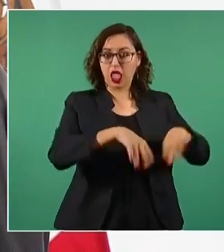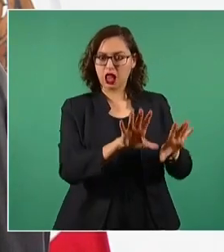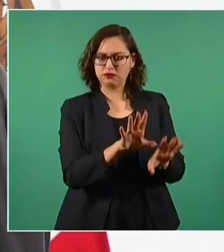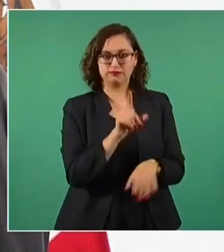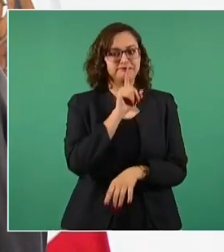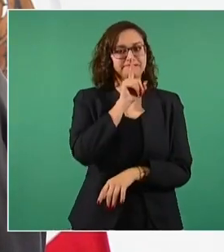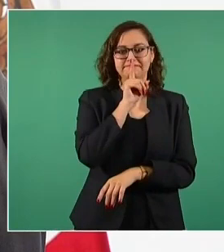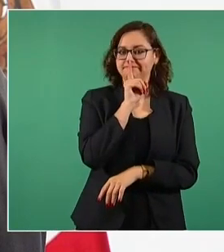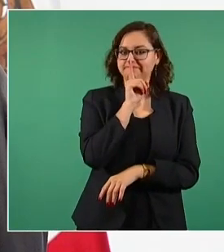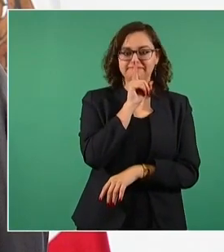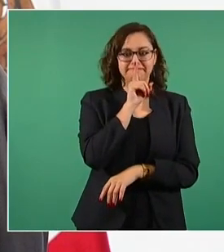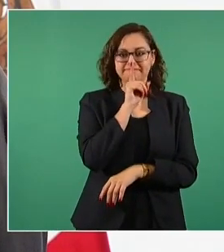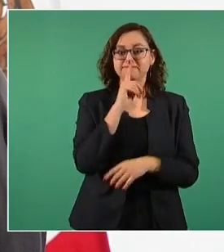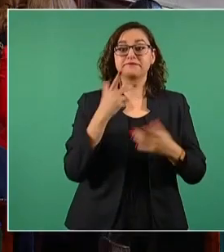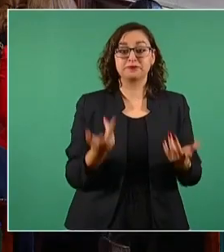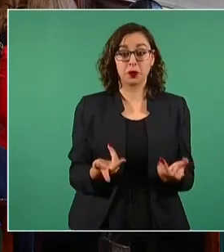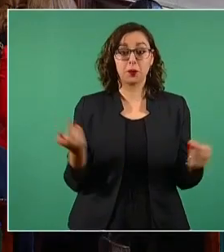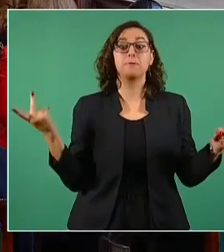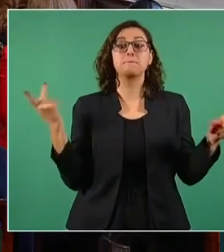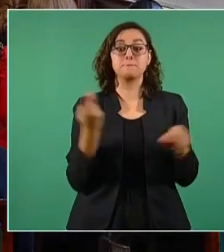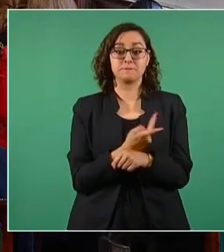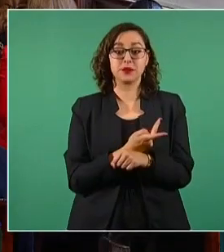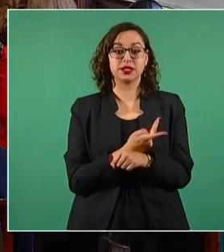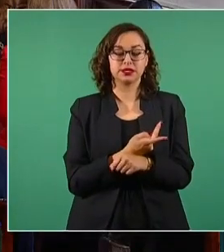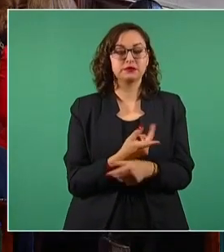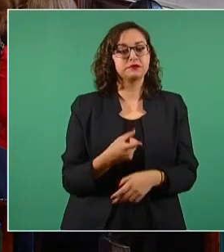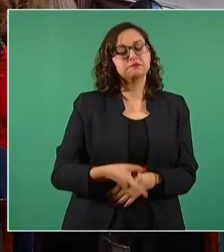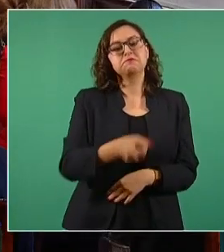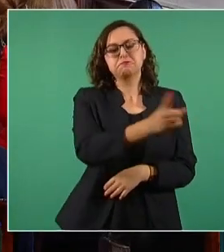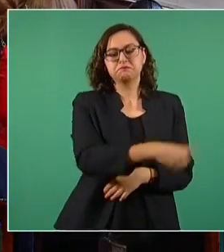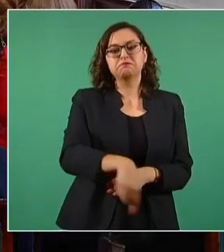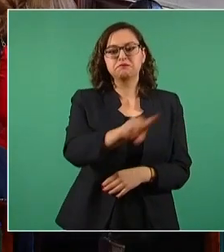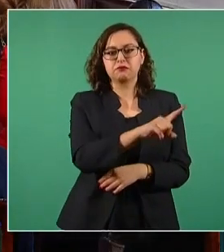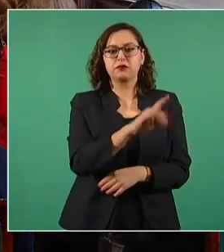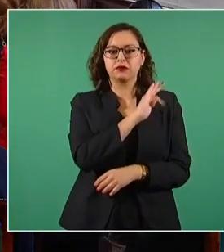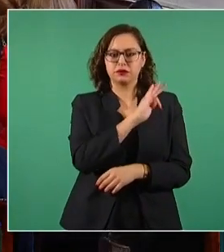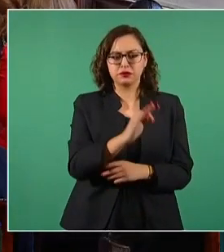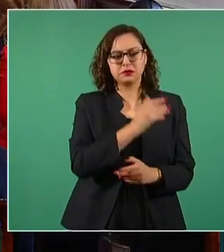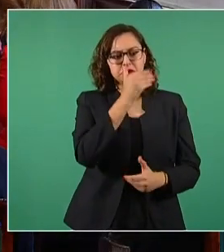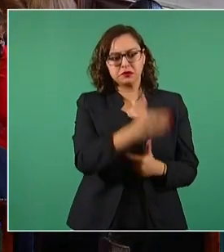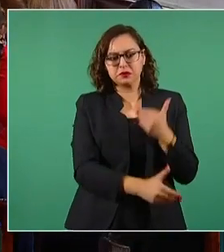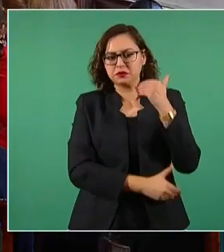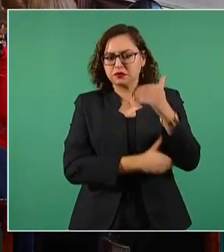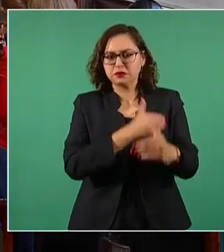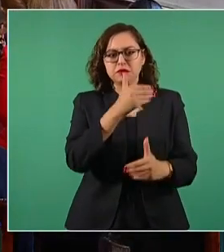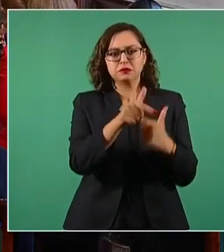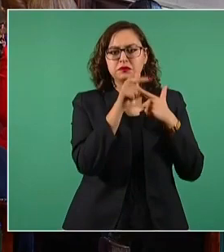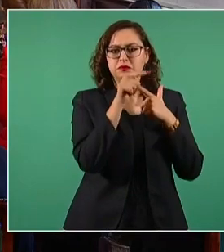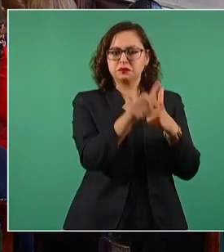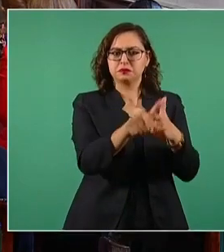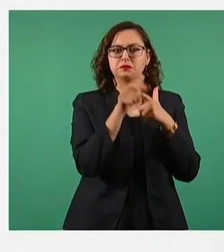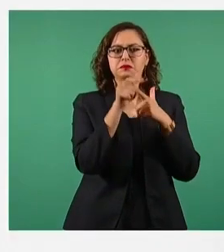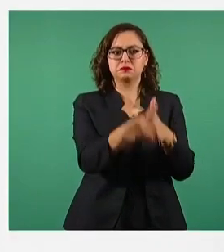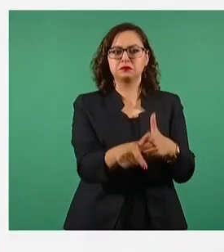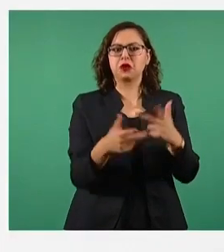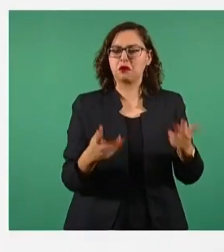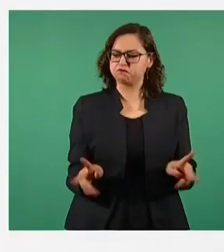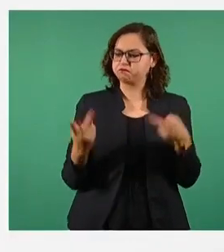Ellos obtienen condiciones para seguir progresando y vivir en paz,